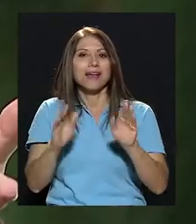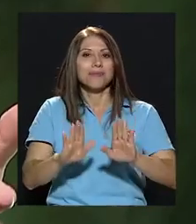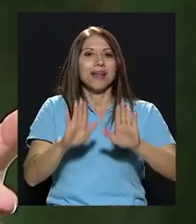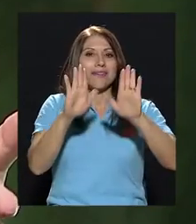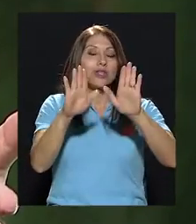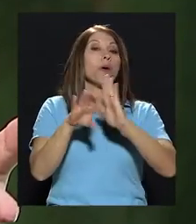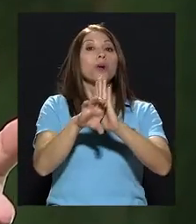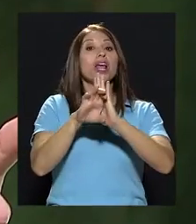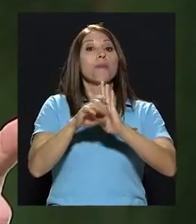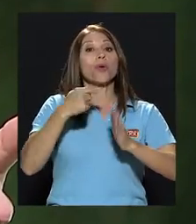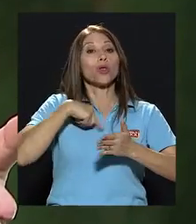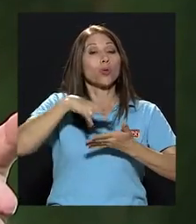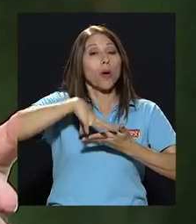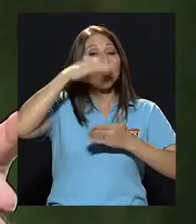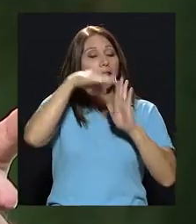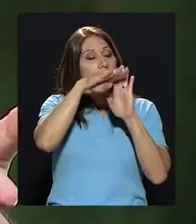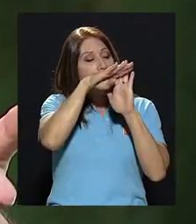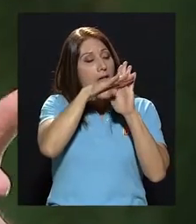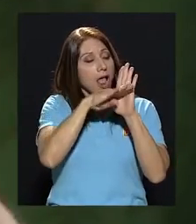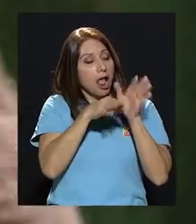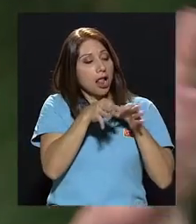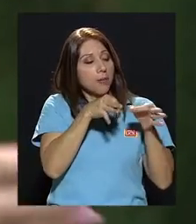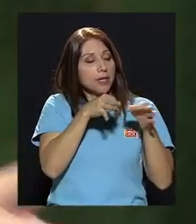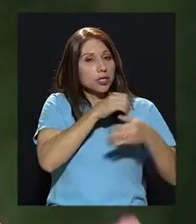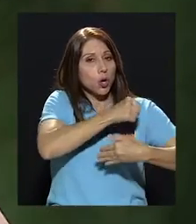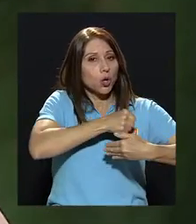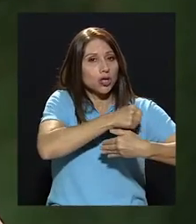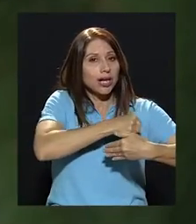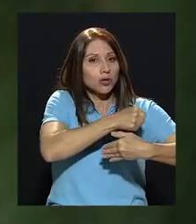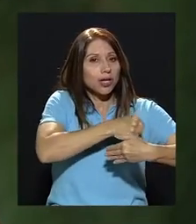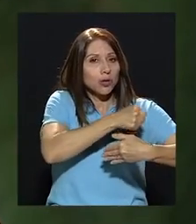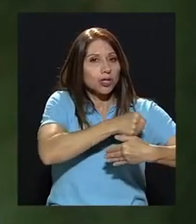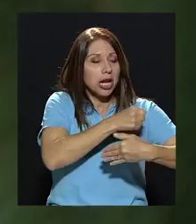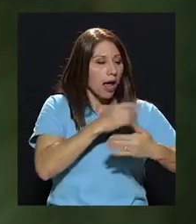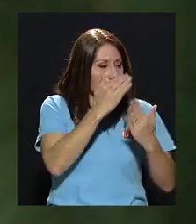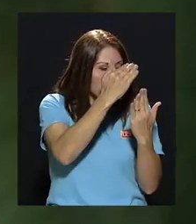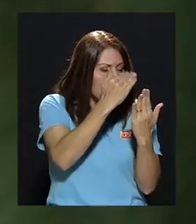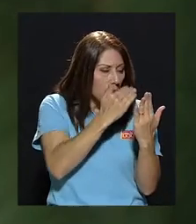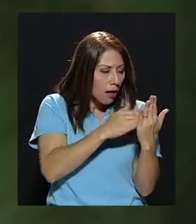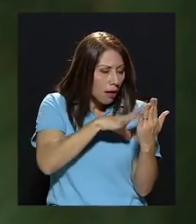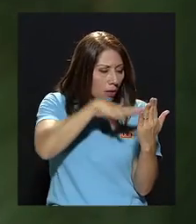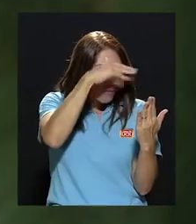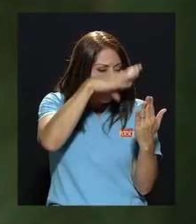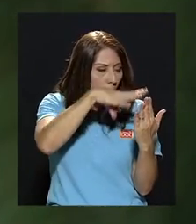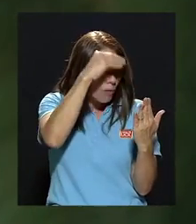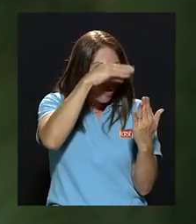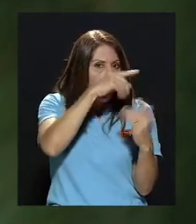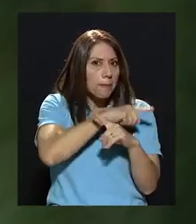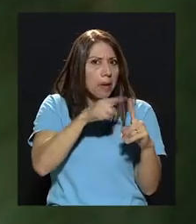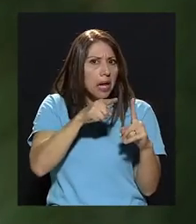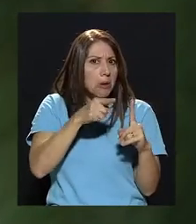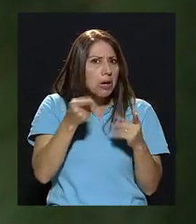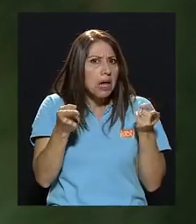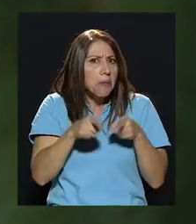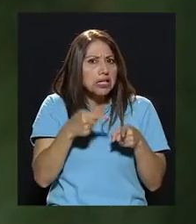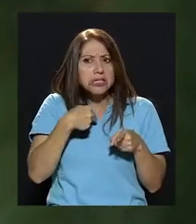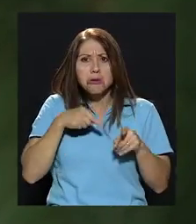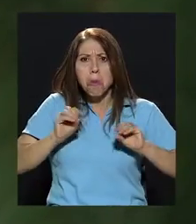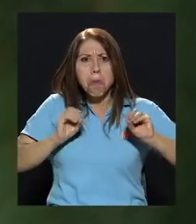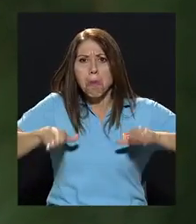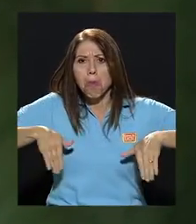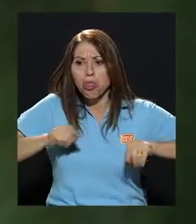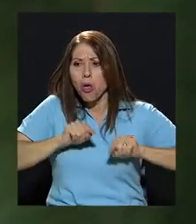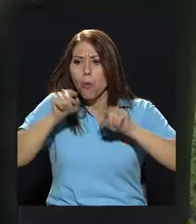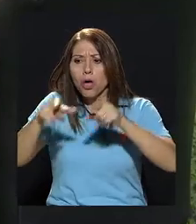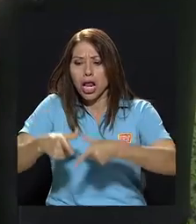es como aprender una receta de cocina, pero ¿qué pasa si no llego a la olla a echar los ingredientes, verdad? Realmente no voy a ver... O si